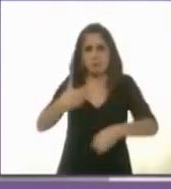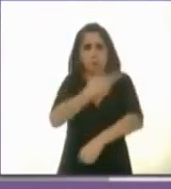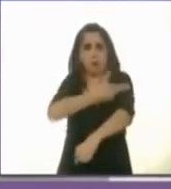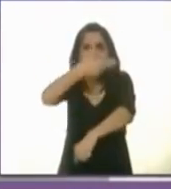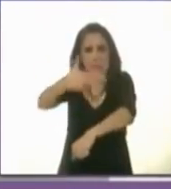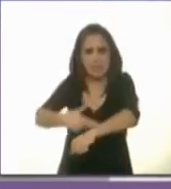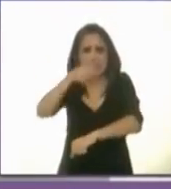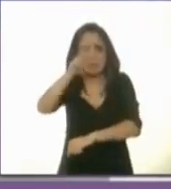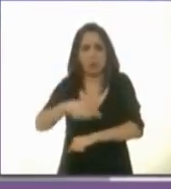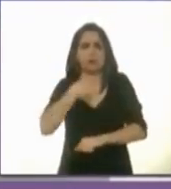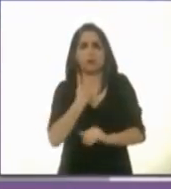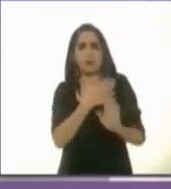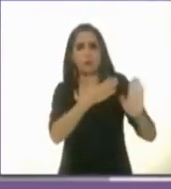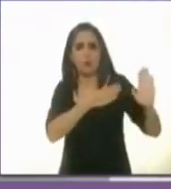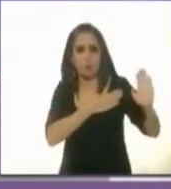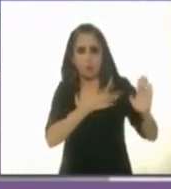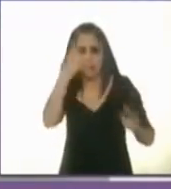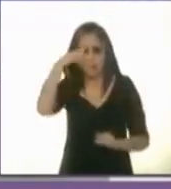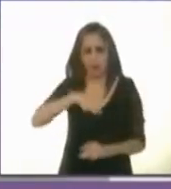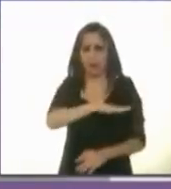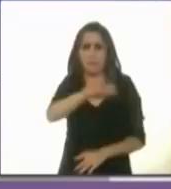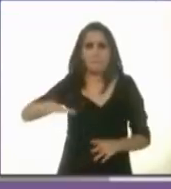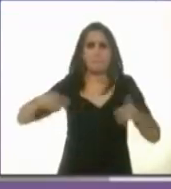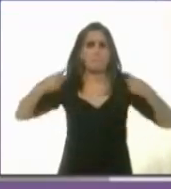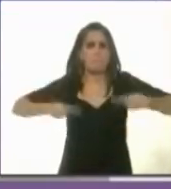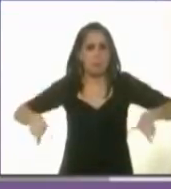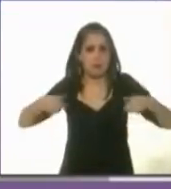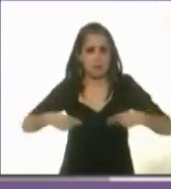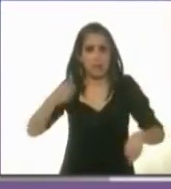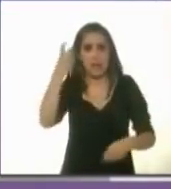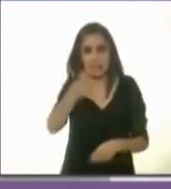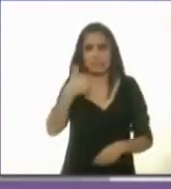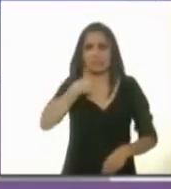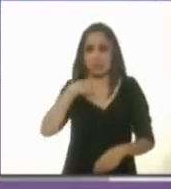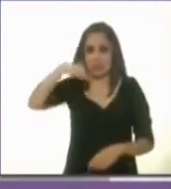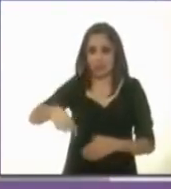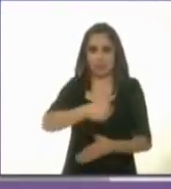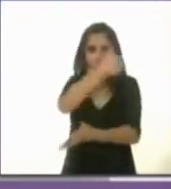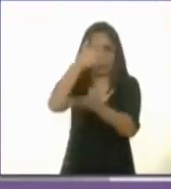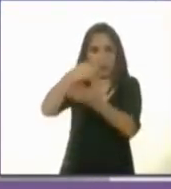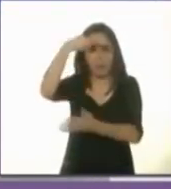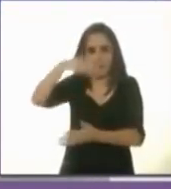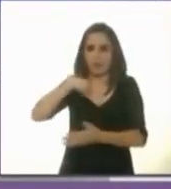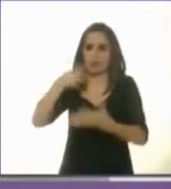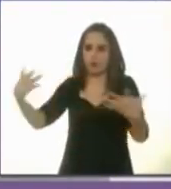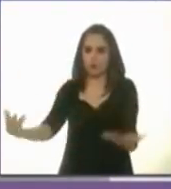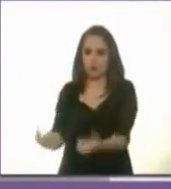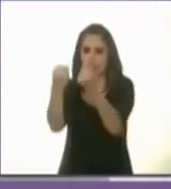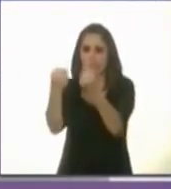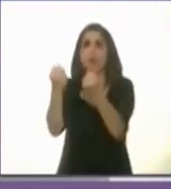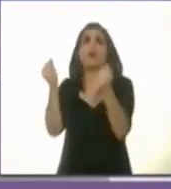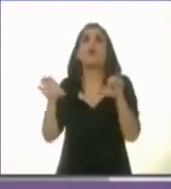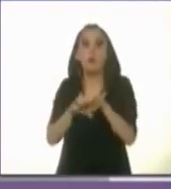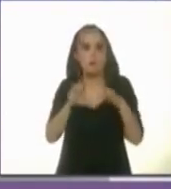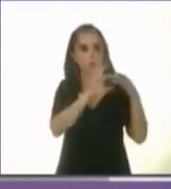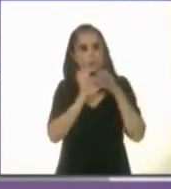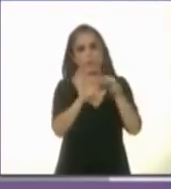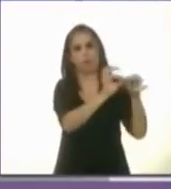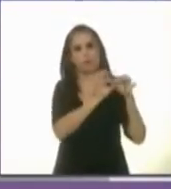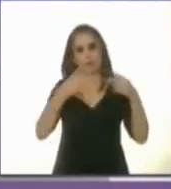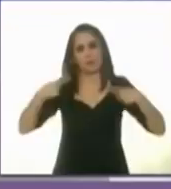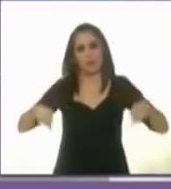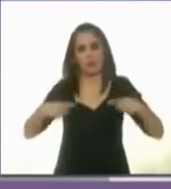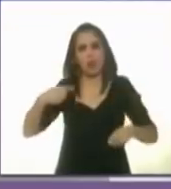y comprometida comprometida con la gente y por eso voy a rescatar la ciudad de México de la mano con los ciudadanos yo no tengo